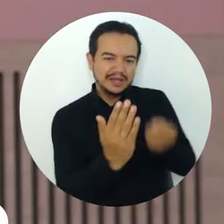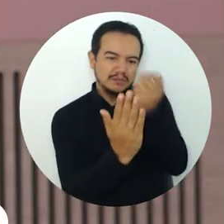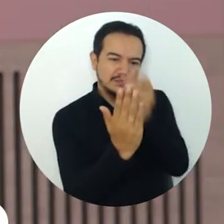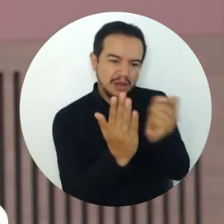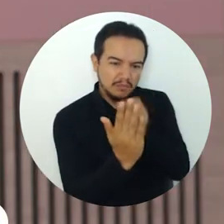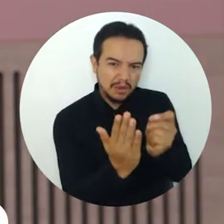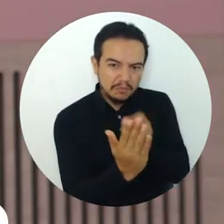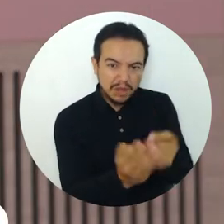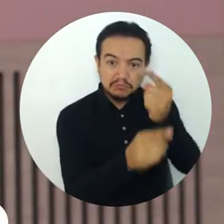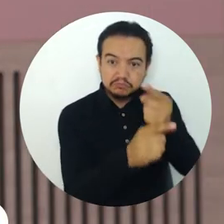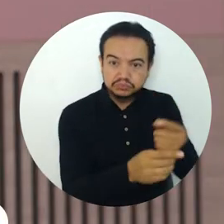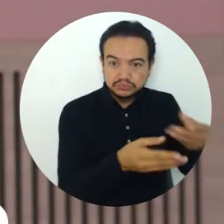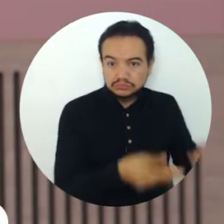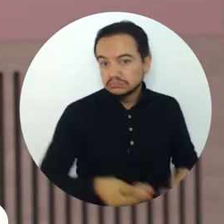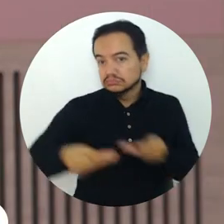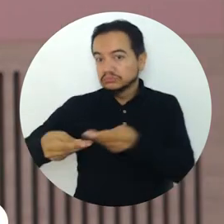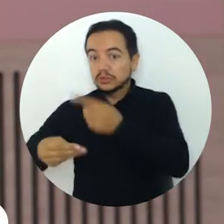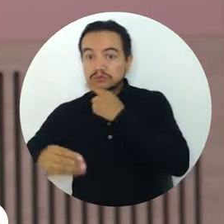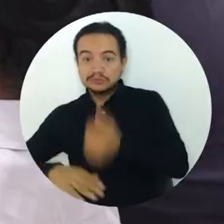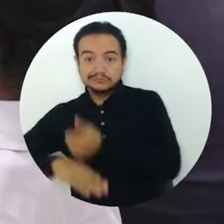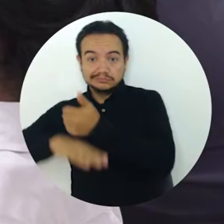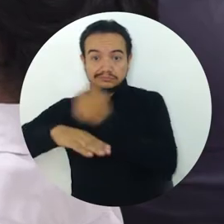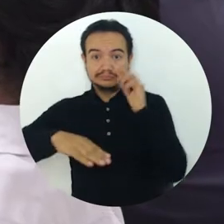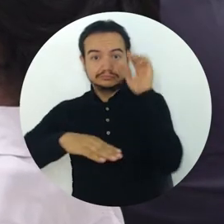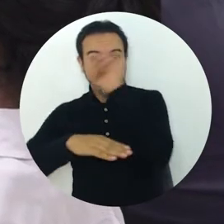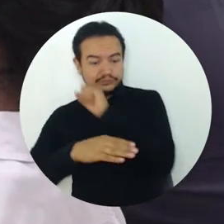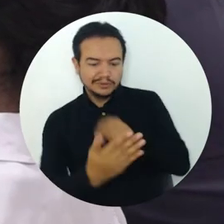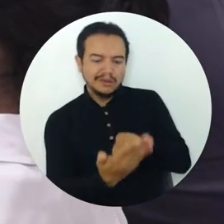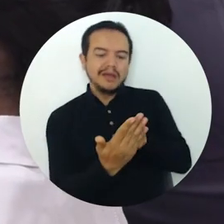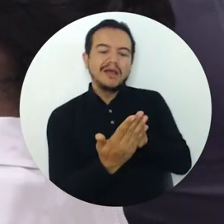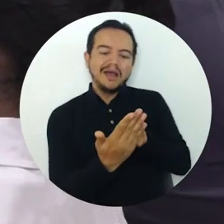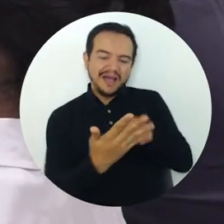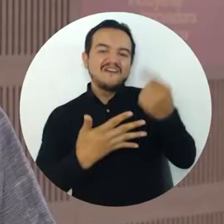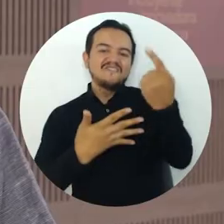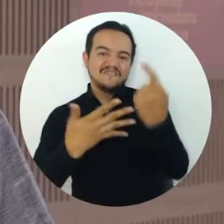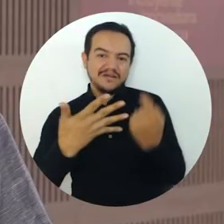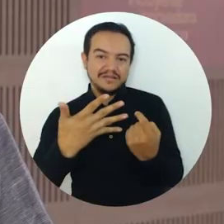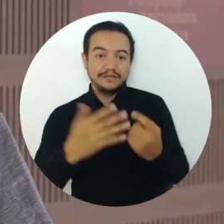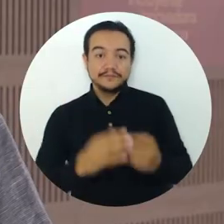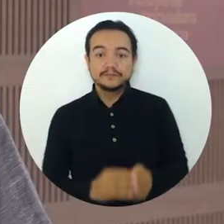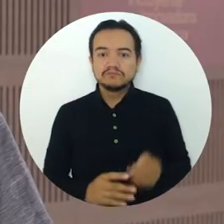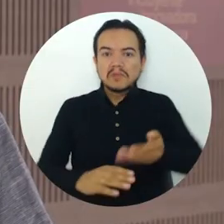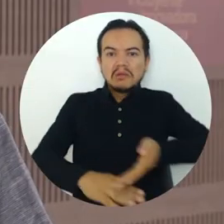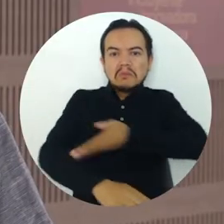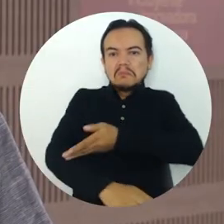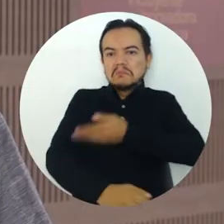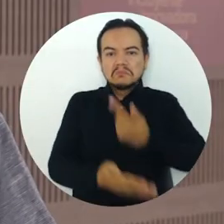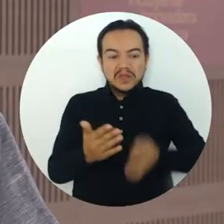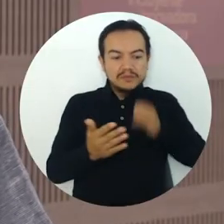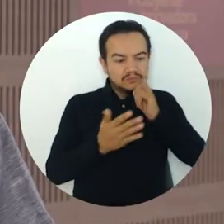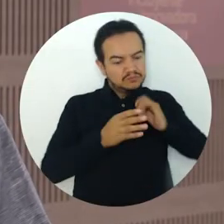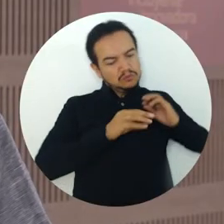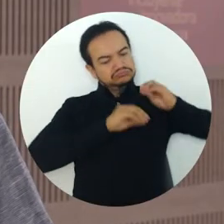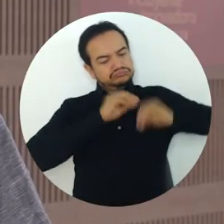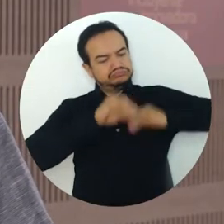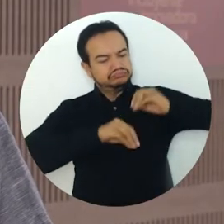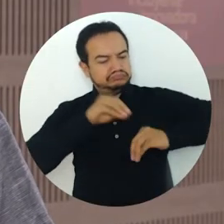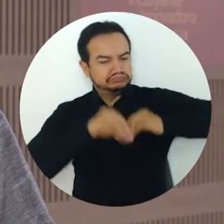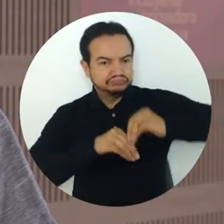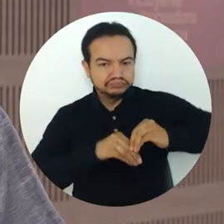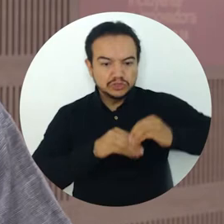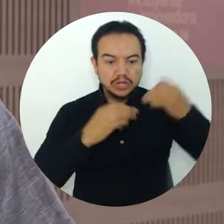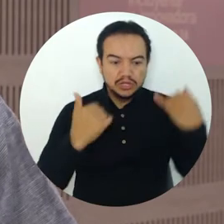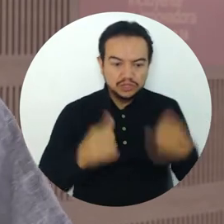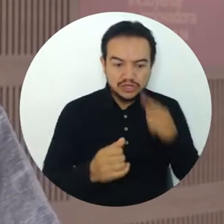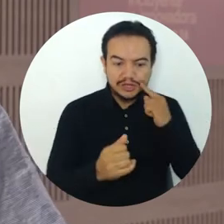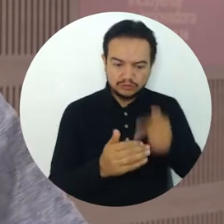y a la administración a tener una visión más clara de qué necesita la universidad. Lo que de algún momento dado terminó como resultado en